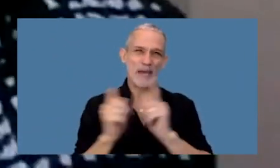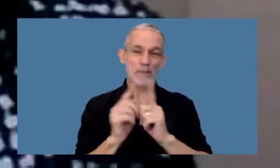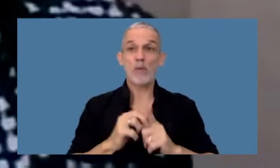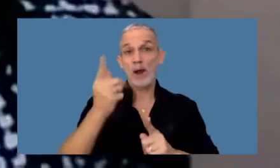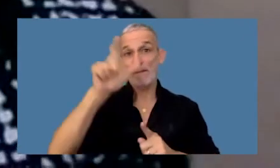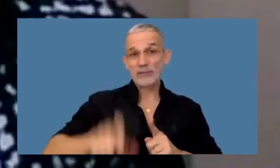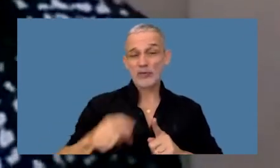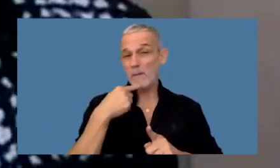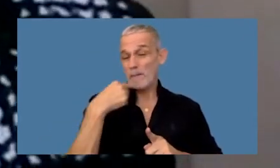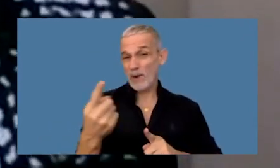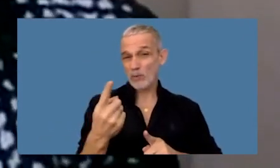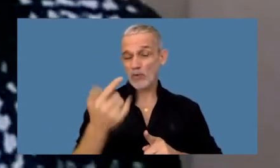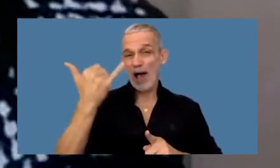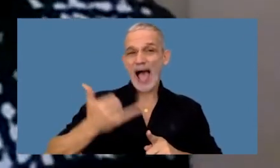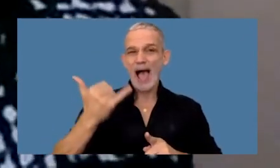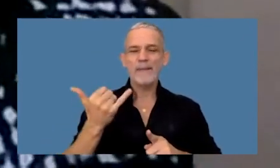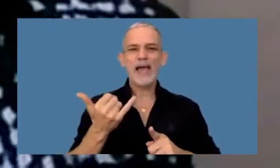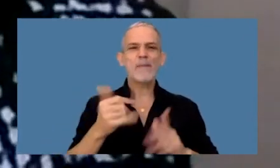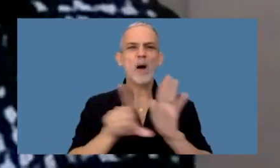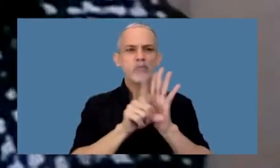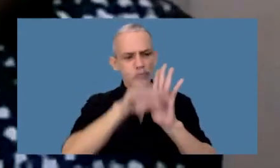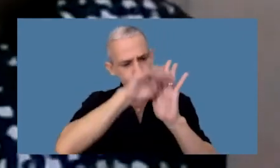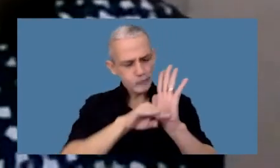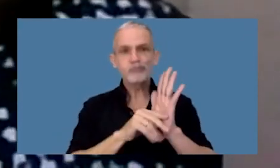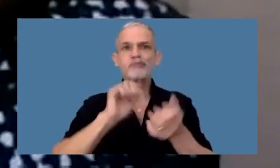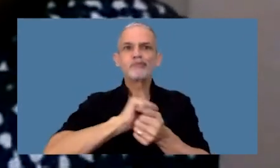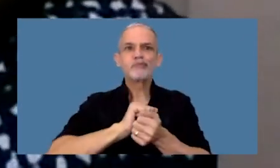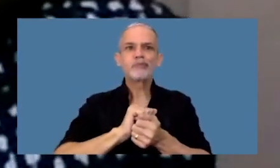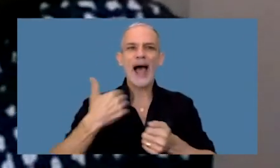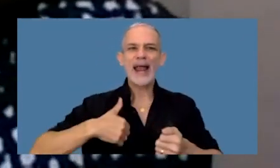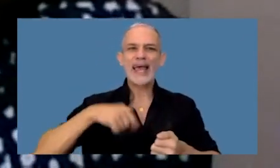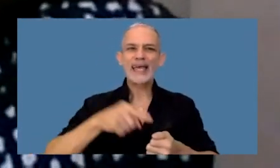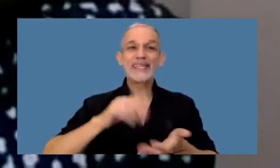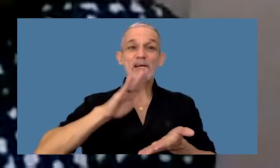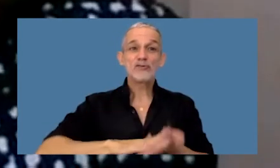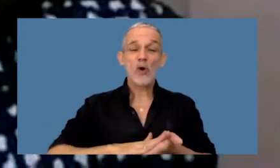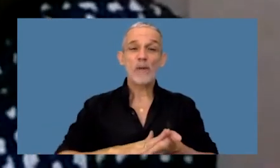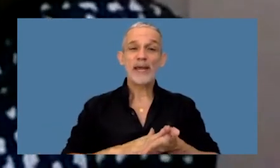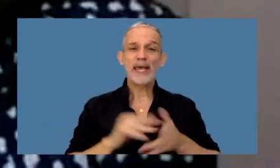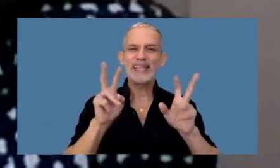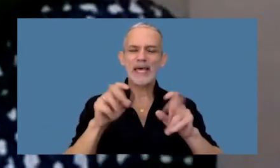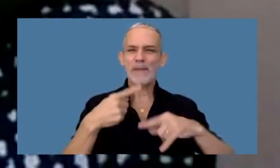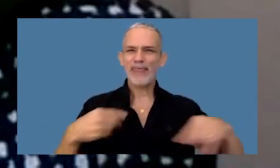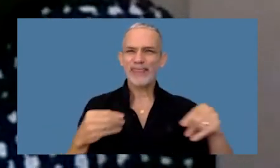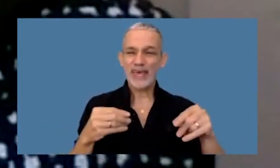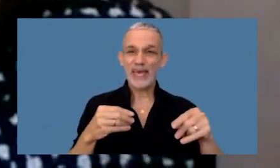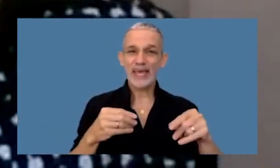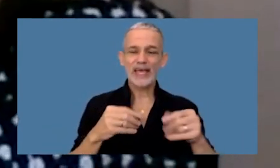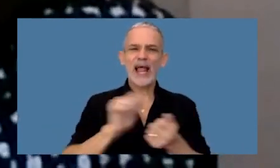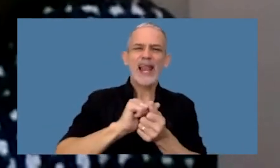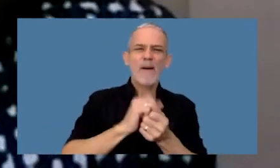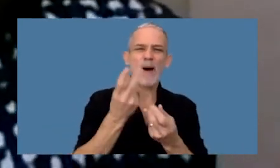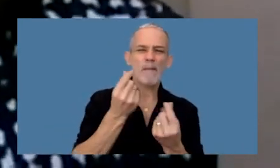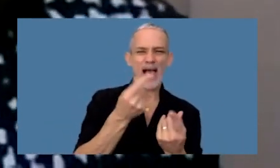audiencia preguntó si había jurisprudencia publicada en Argentina con respecto a lavado de